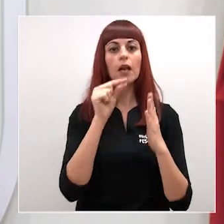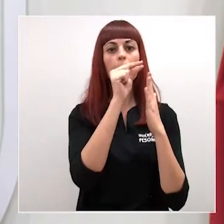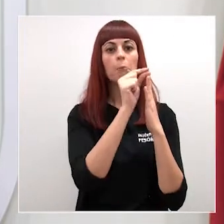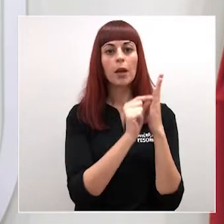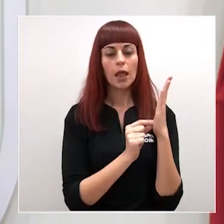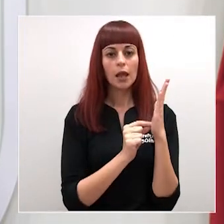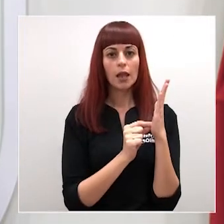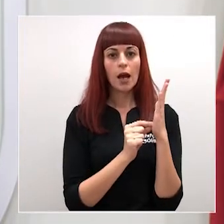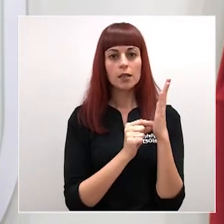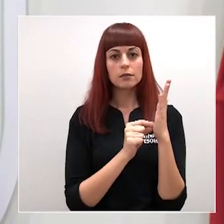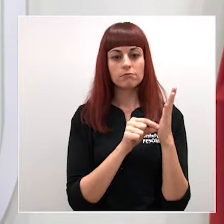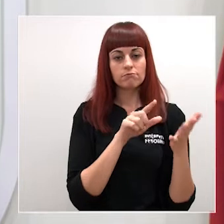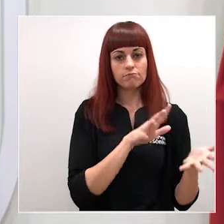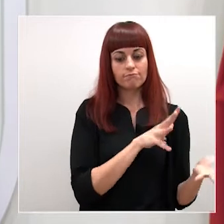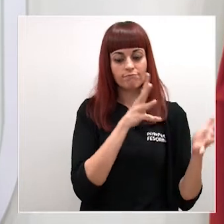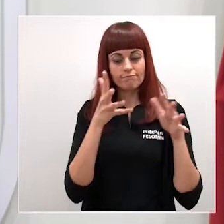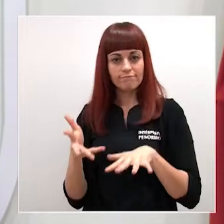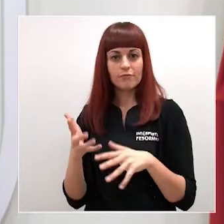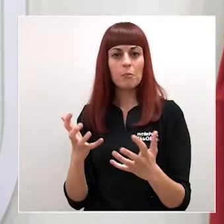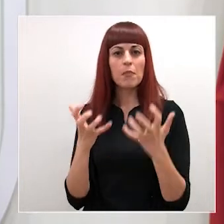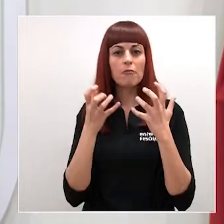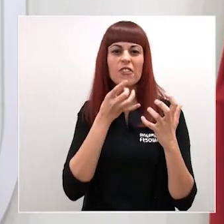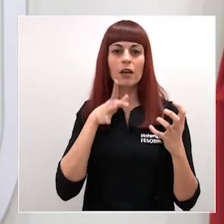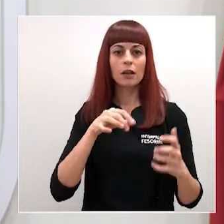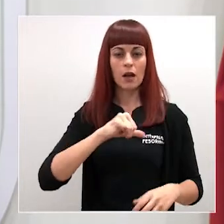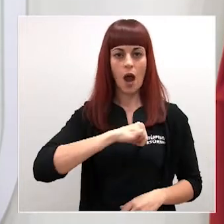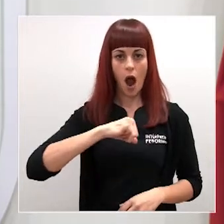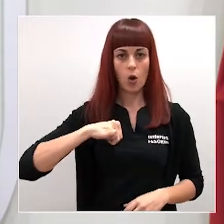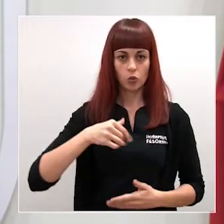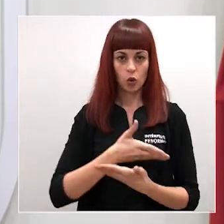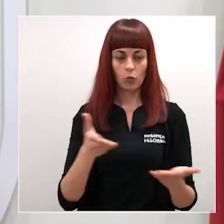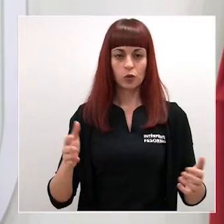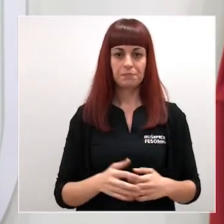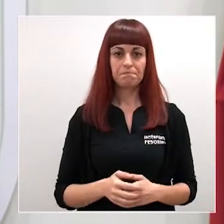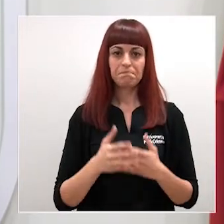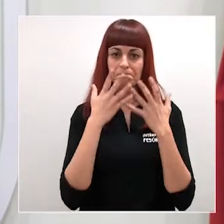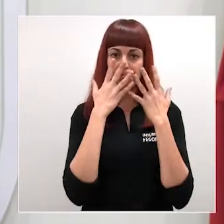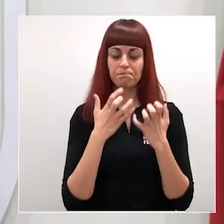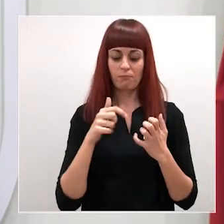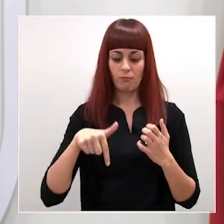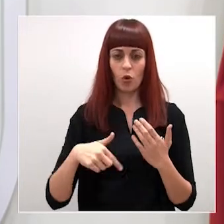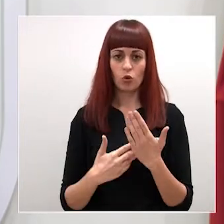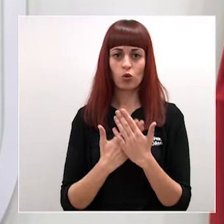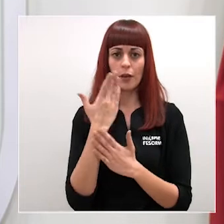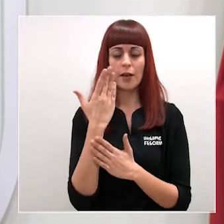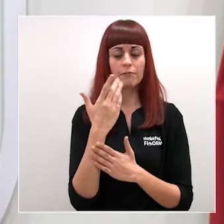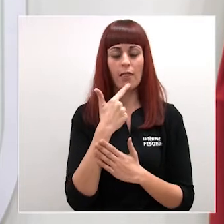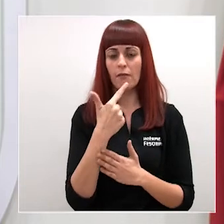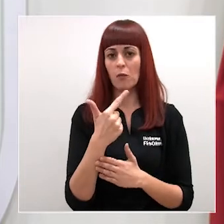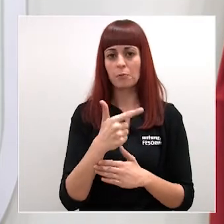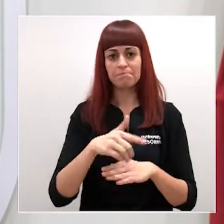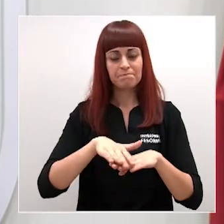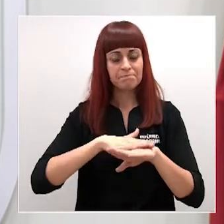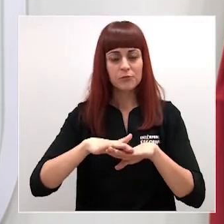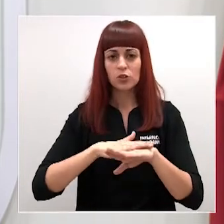que se van a adoptar en beneficio de los autónomos. Tristemente, una jornada más tenemos que lamentar